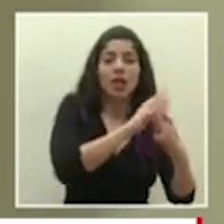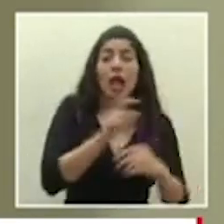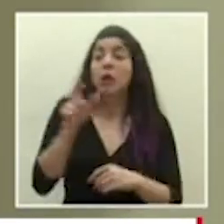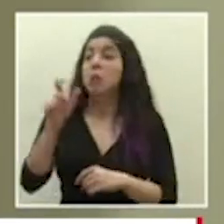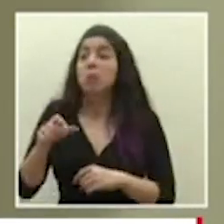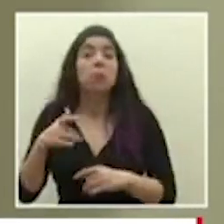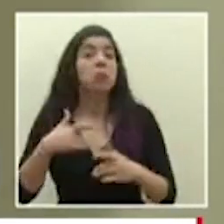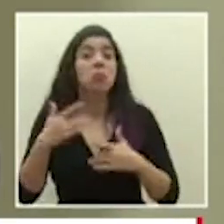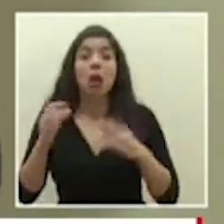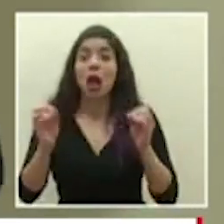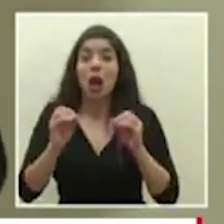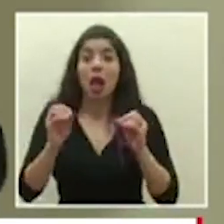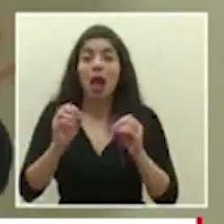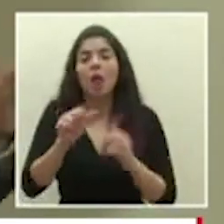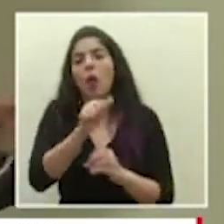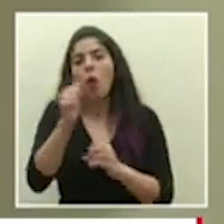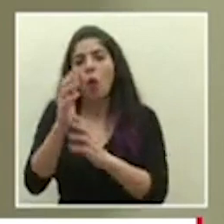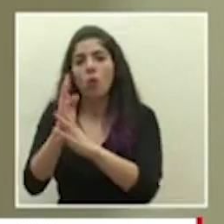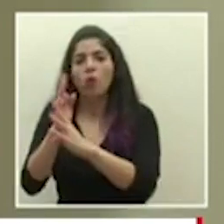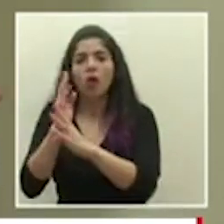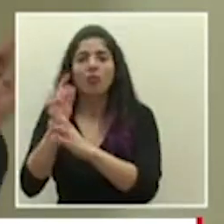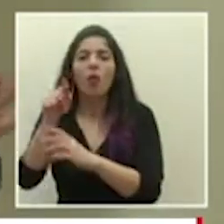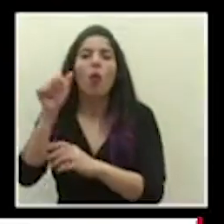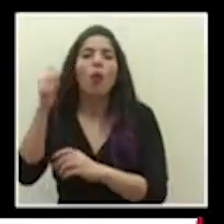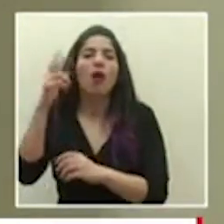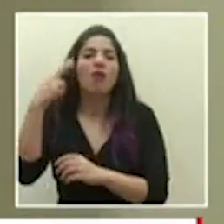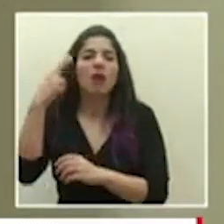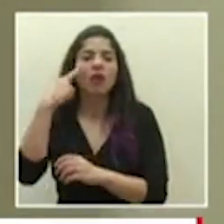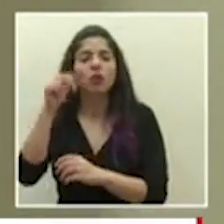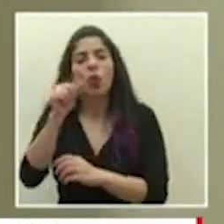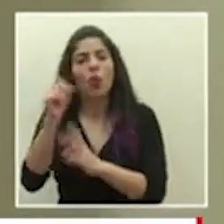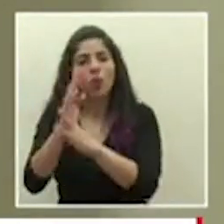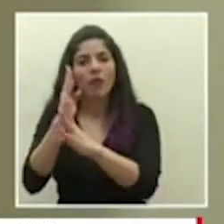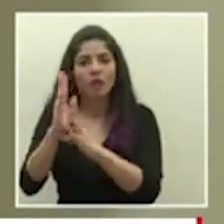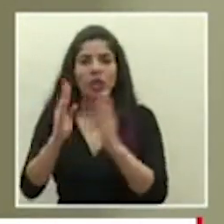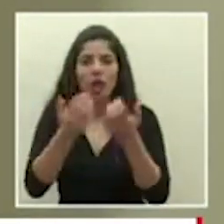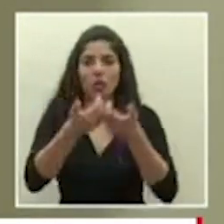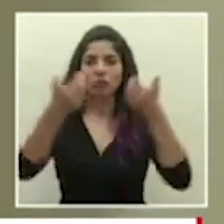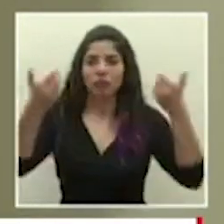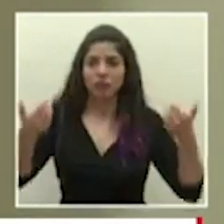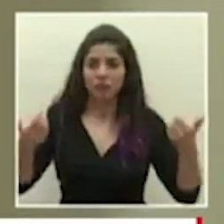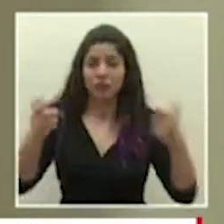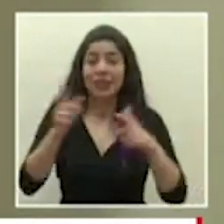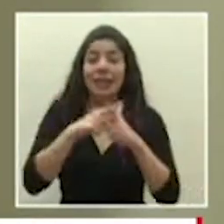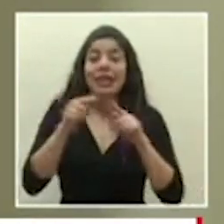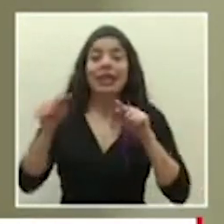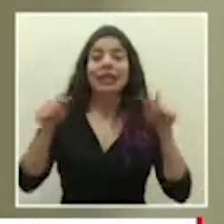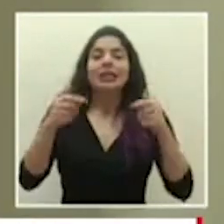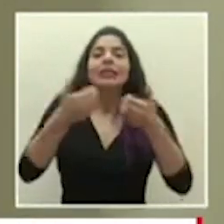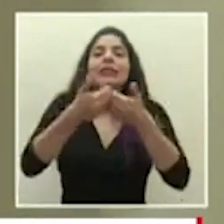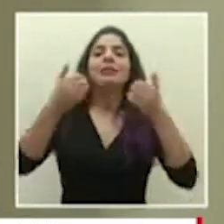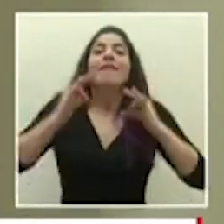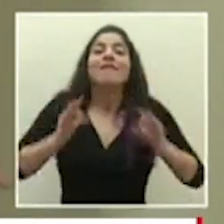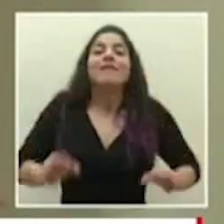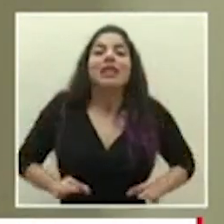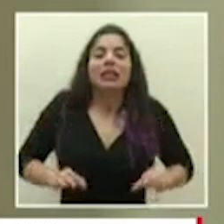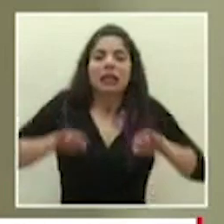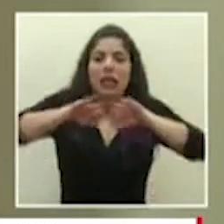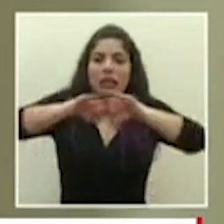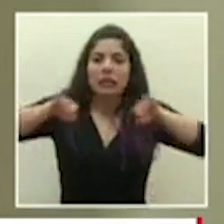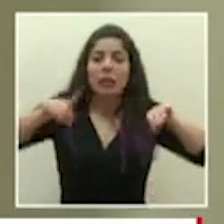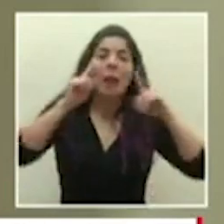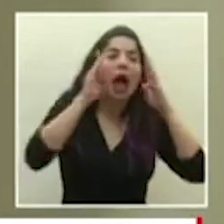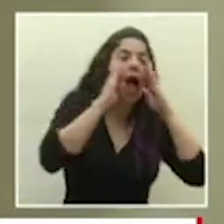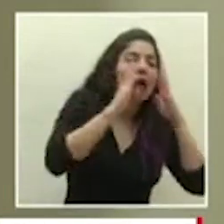tienen esos síntomas vienen por otras razones entonces van por otra fila entonces es una separación física de la atención no